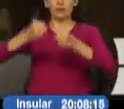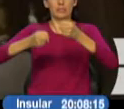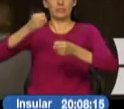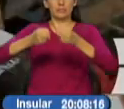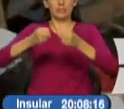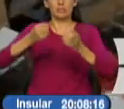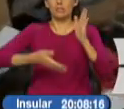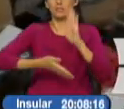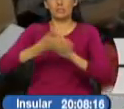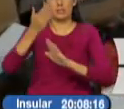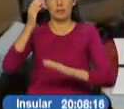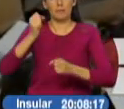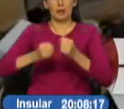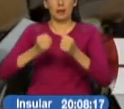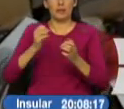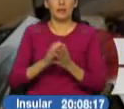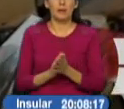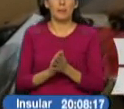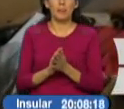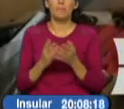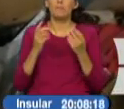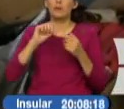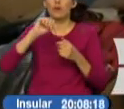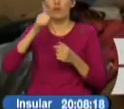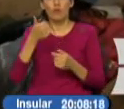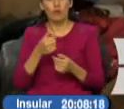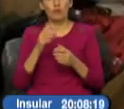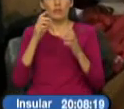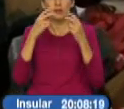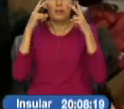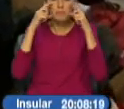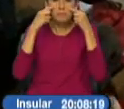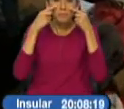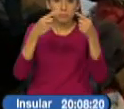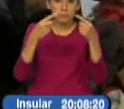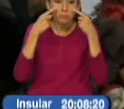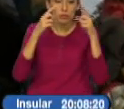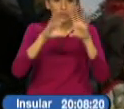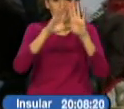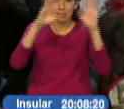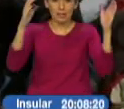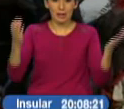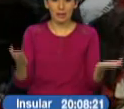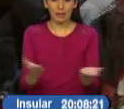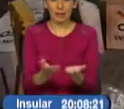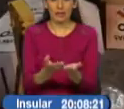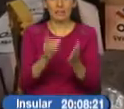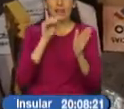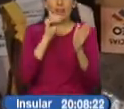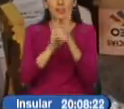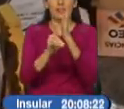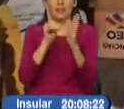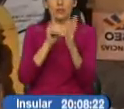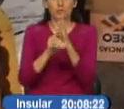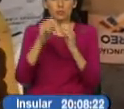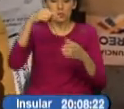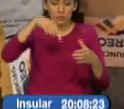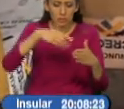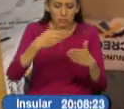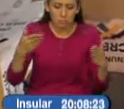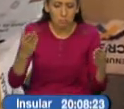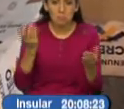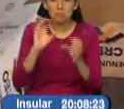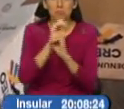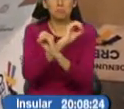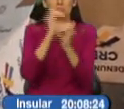provincias. Otro hallazgo que dejó este operativo es que en las cajas que estaban rotuladas con la palabra denuncias no se encontraron las actas que